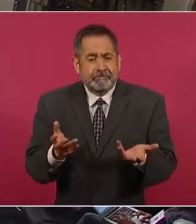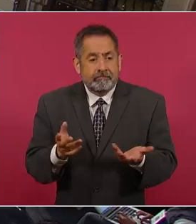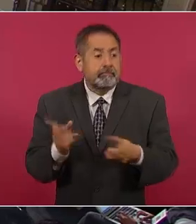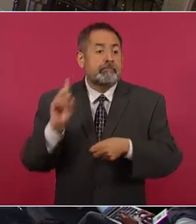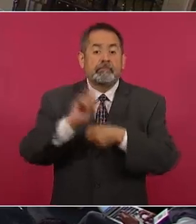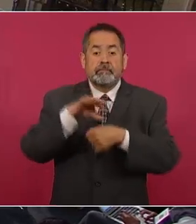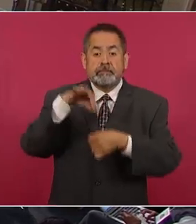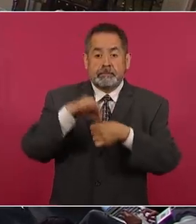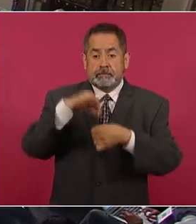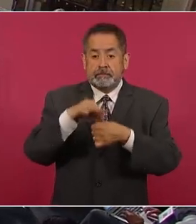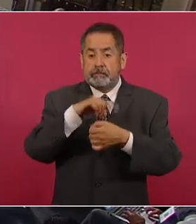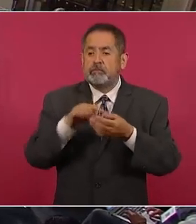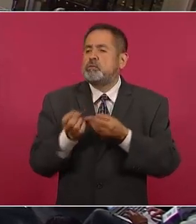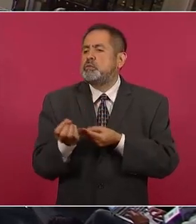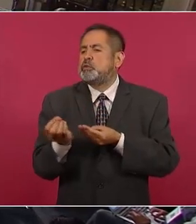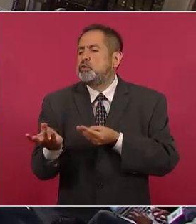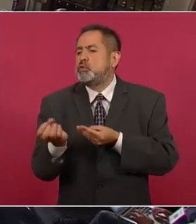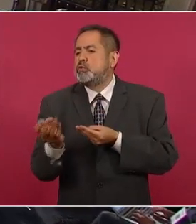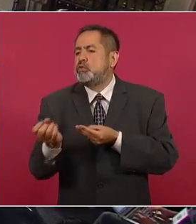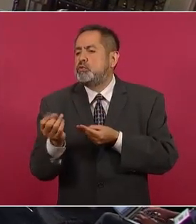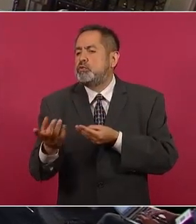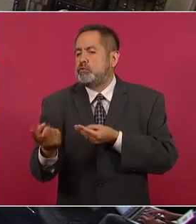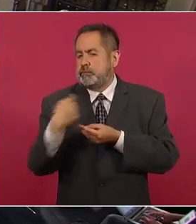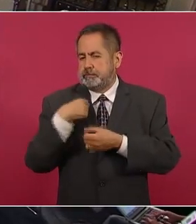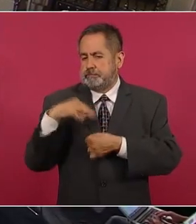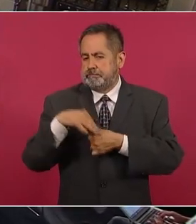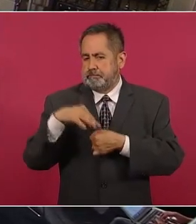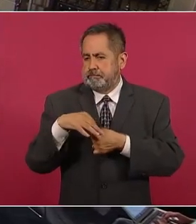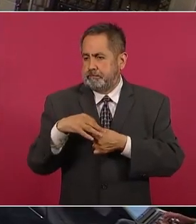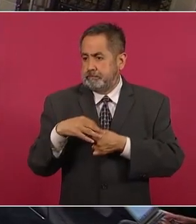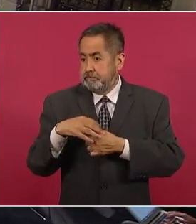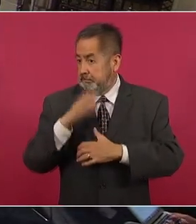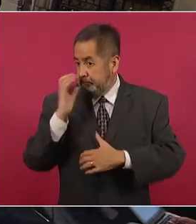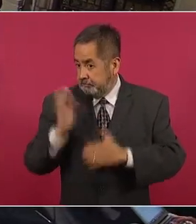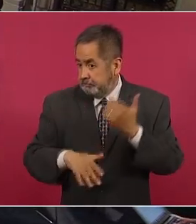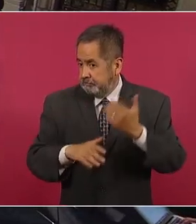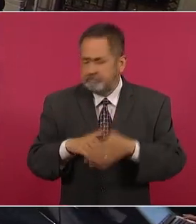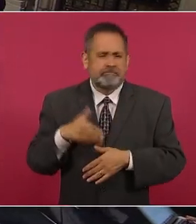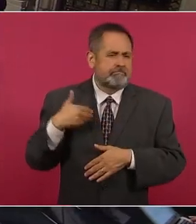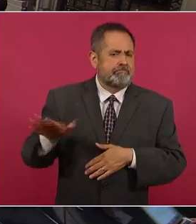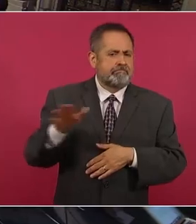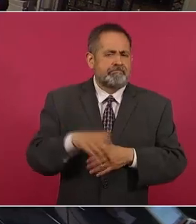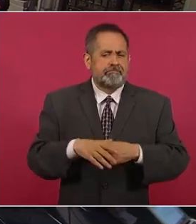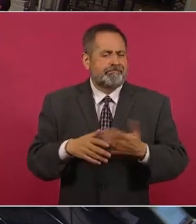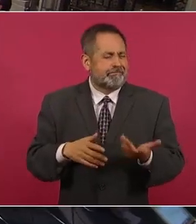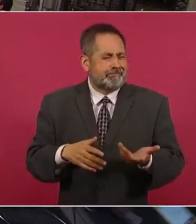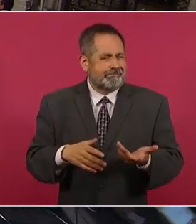como parte de lo mismo, cuando repartían,